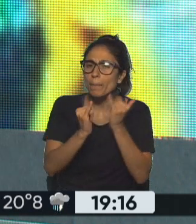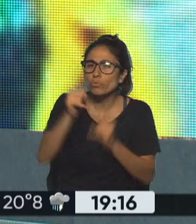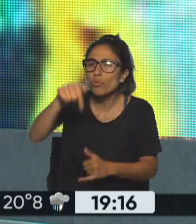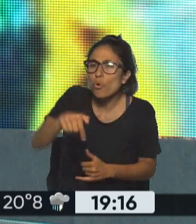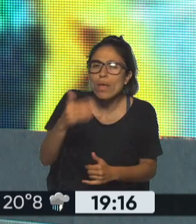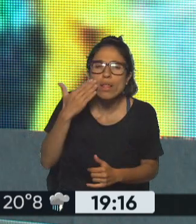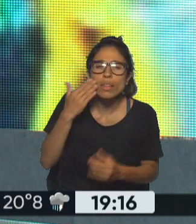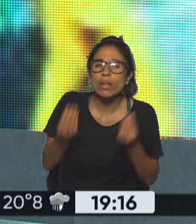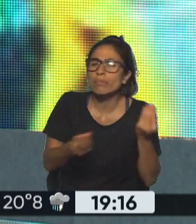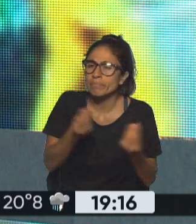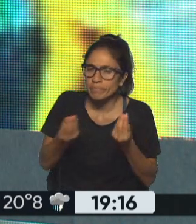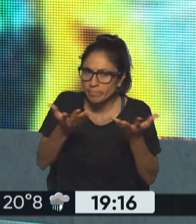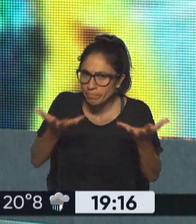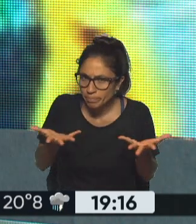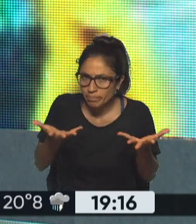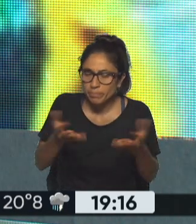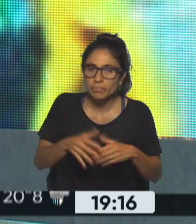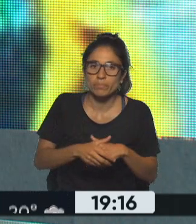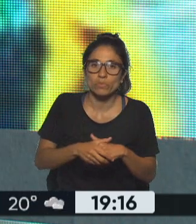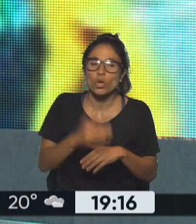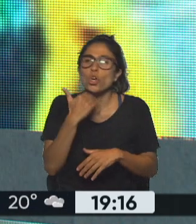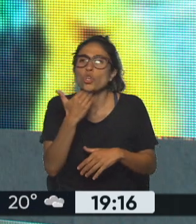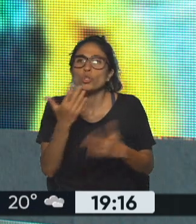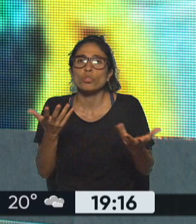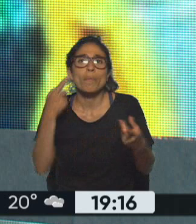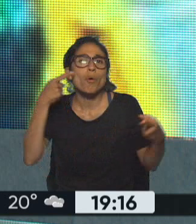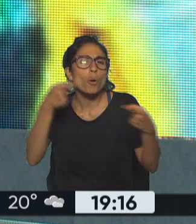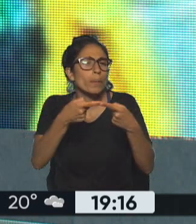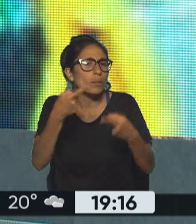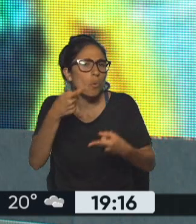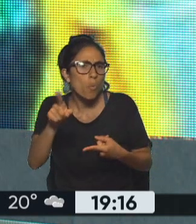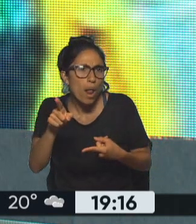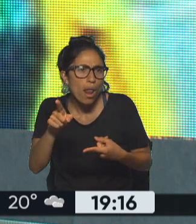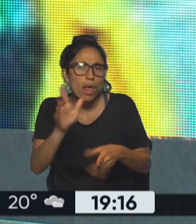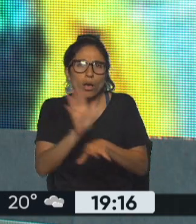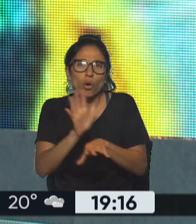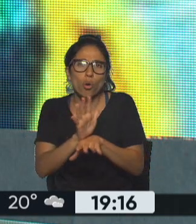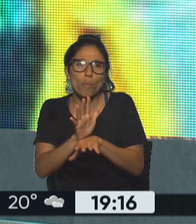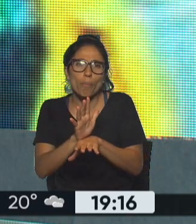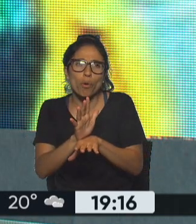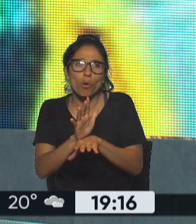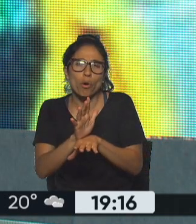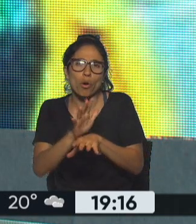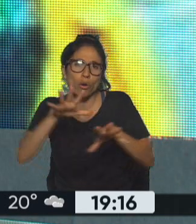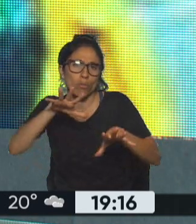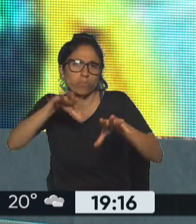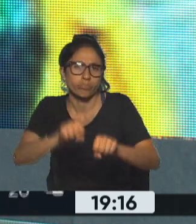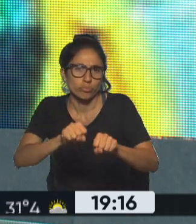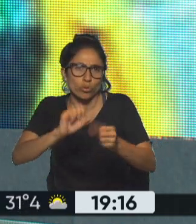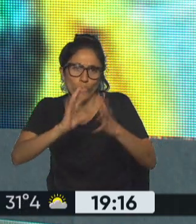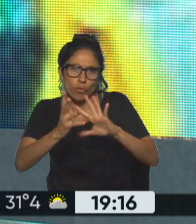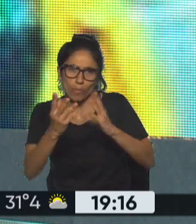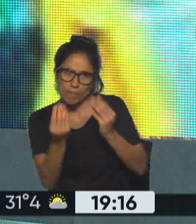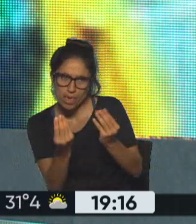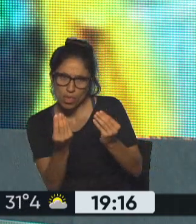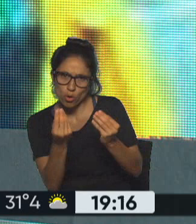estrategia que no sabemos si es instalar la idea para que quede y condicionar al gobierno de Lula da Silva o si fue